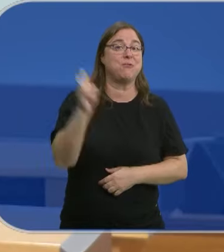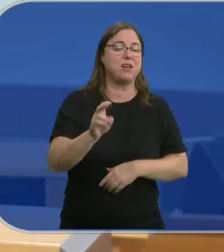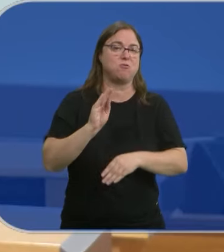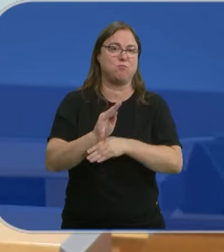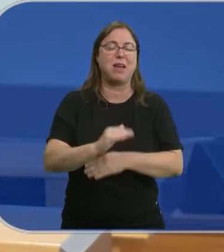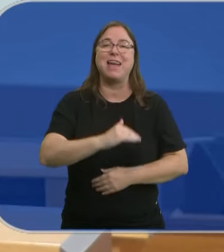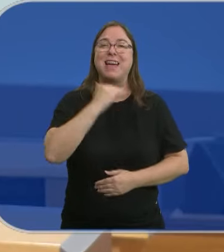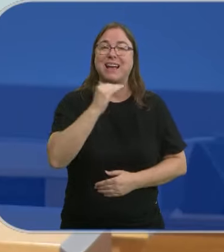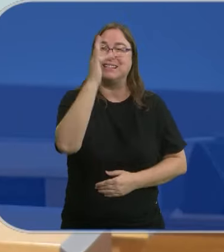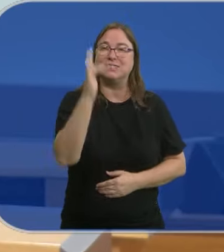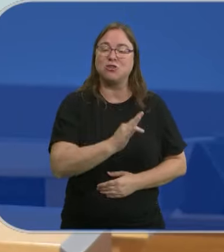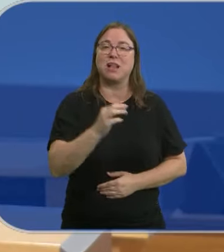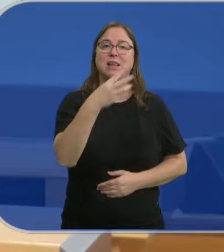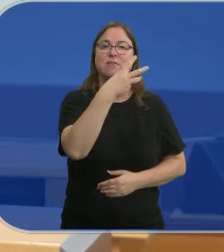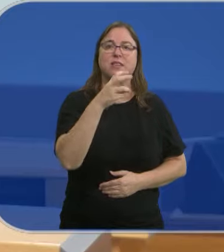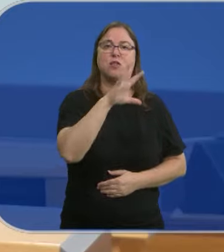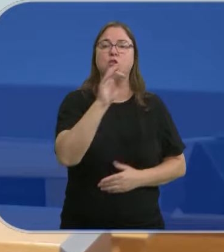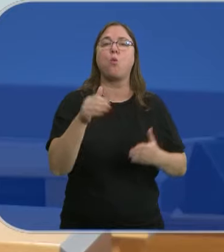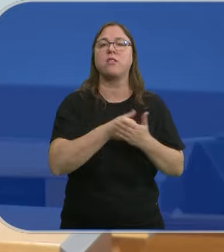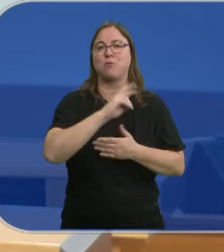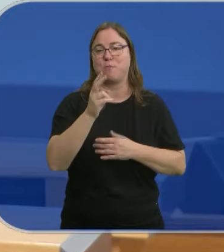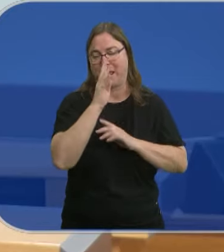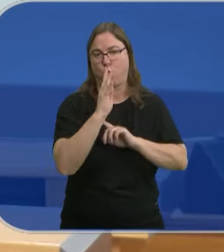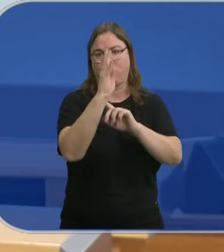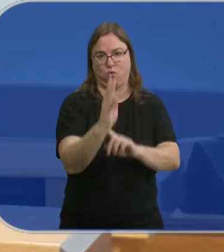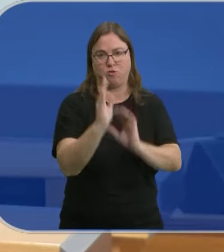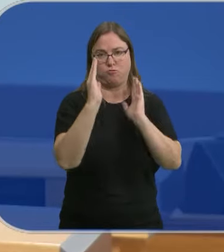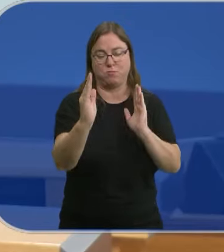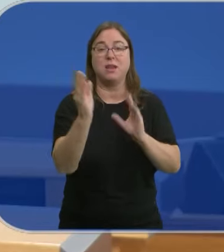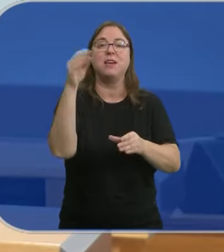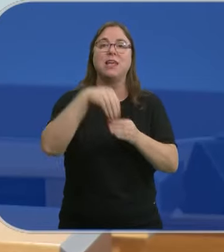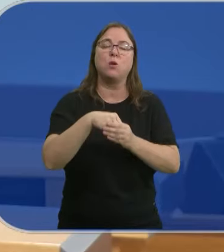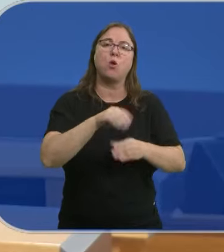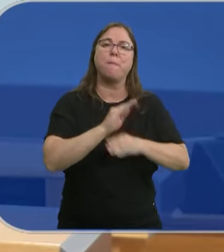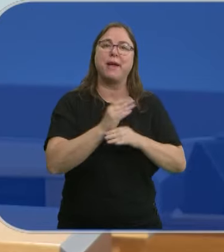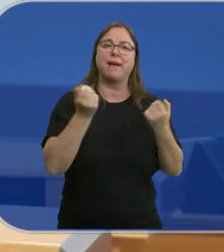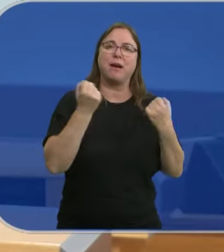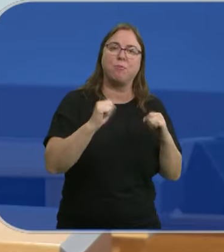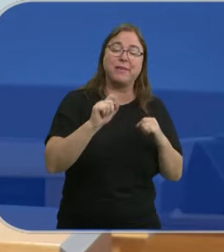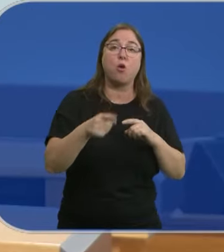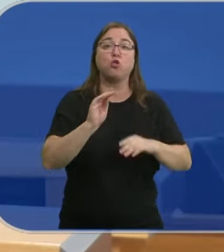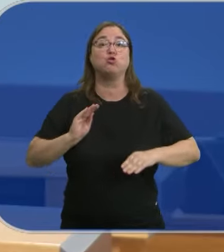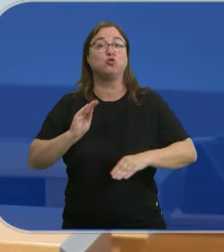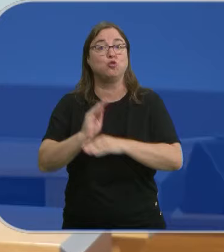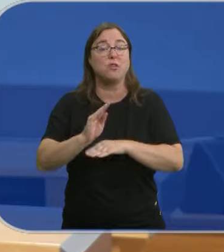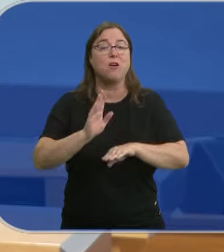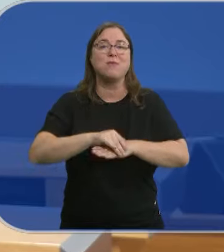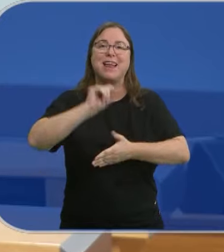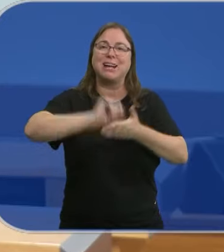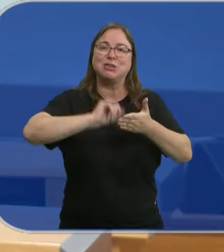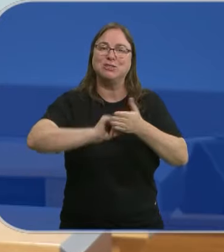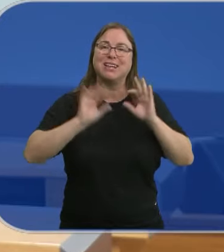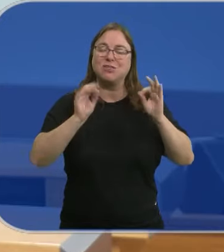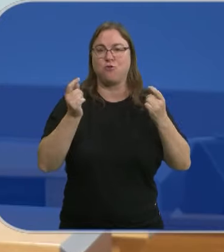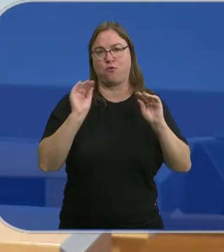en total casi 350 millones de euros a cuatro años que incluyen también becas de prácticas o subvenciones para los contratos